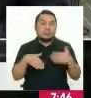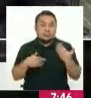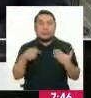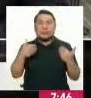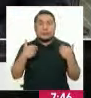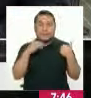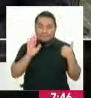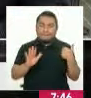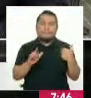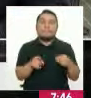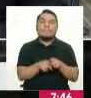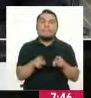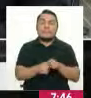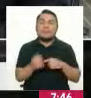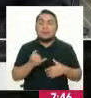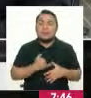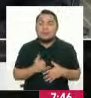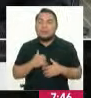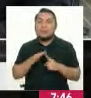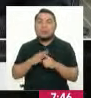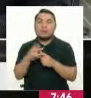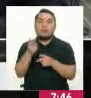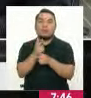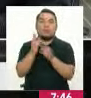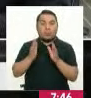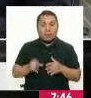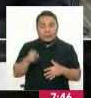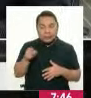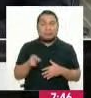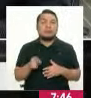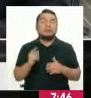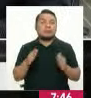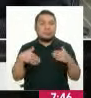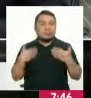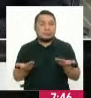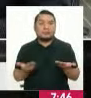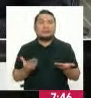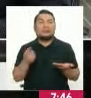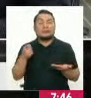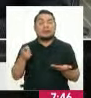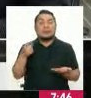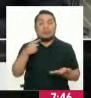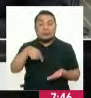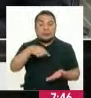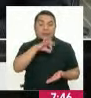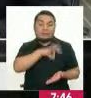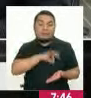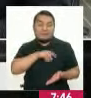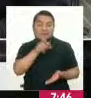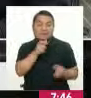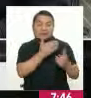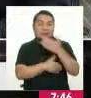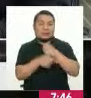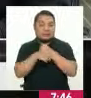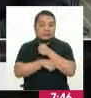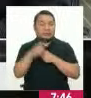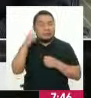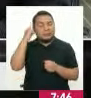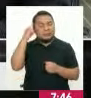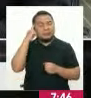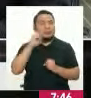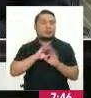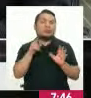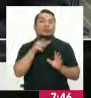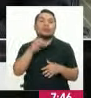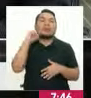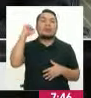con su condición de cuidador y puedan los beneficiarios tener conciencia plena